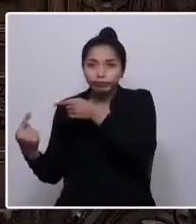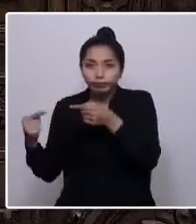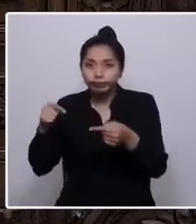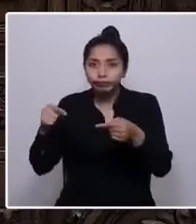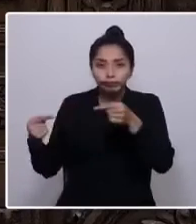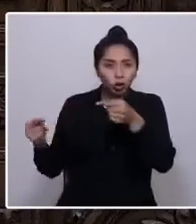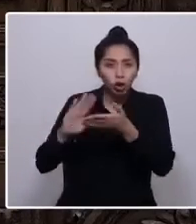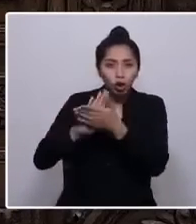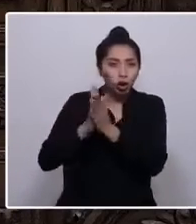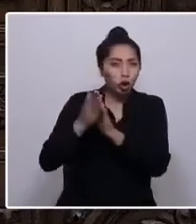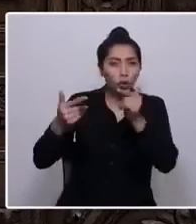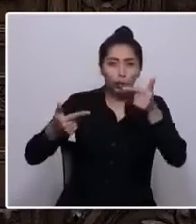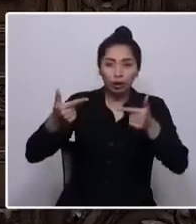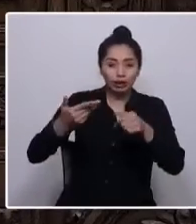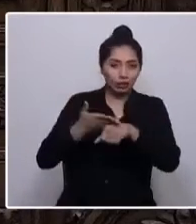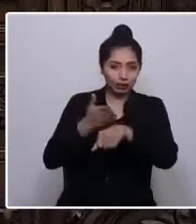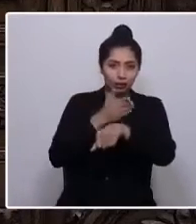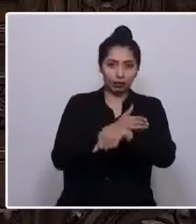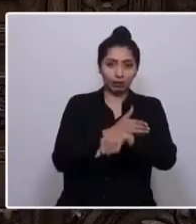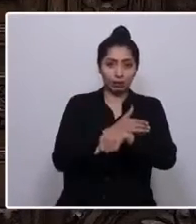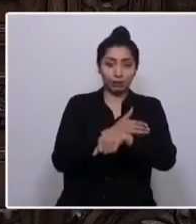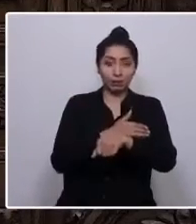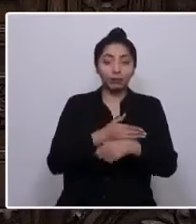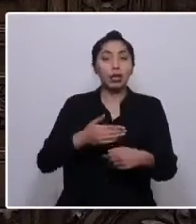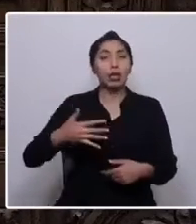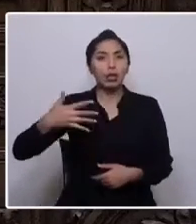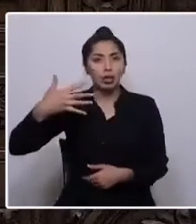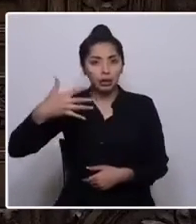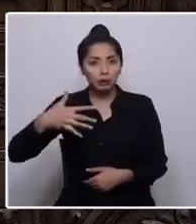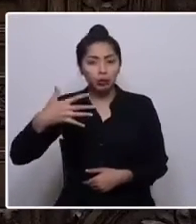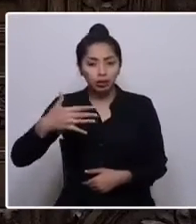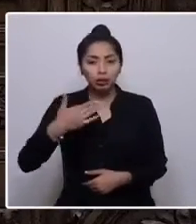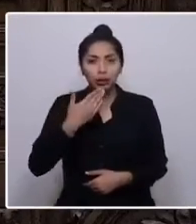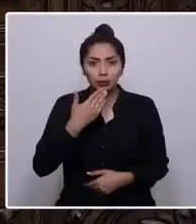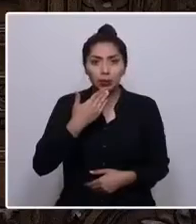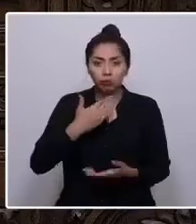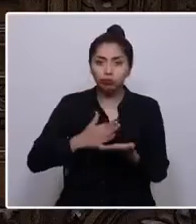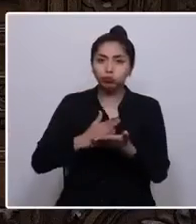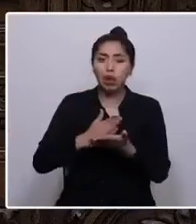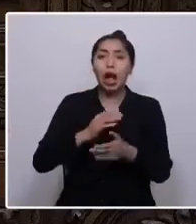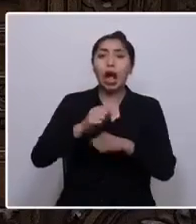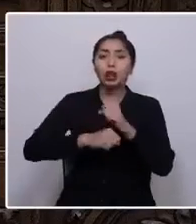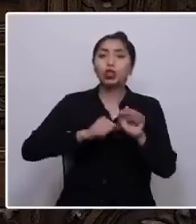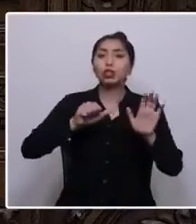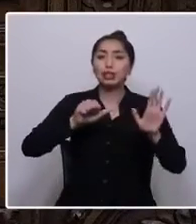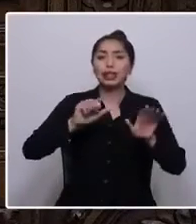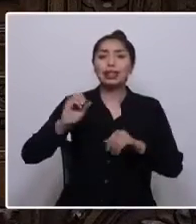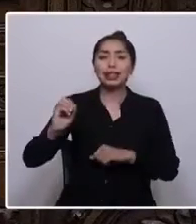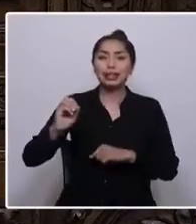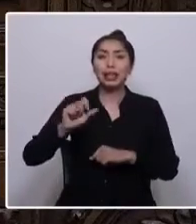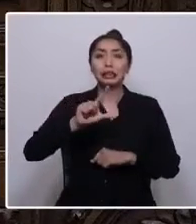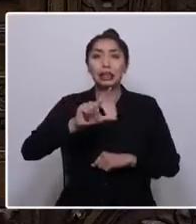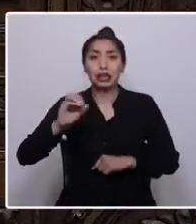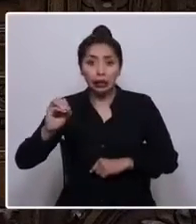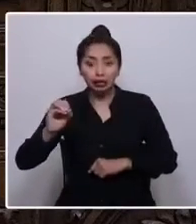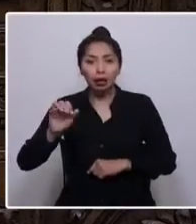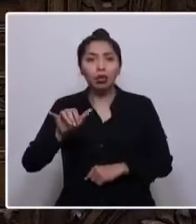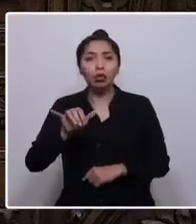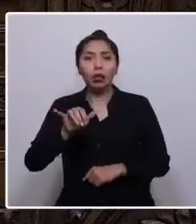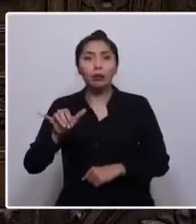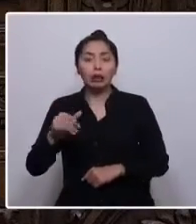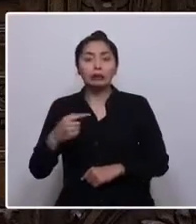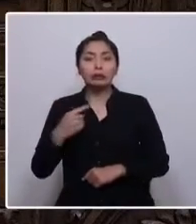época. Una importante impulsada en los 60 y 70 terminó en tragedia e